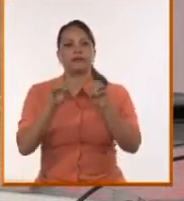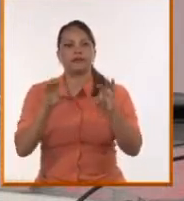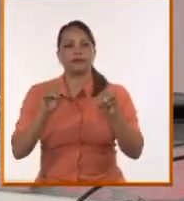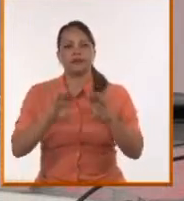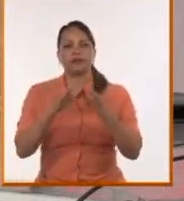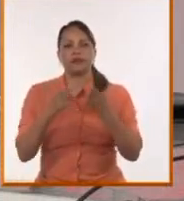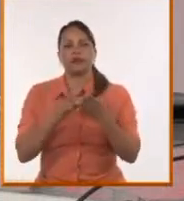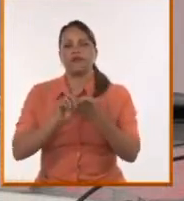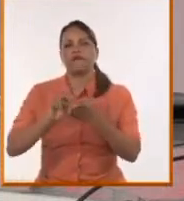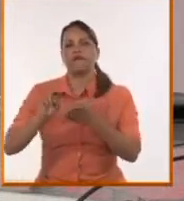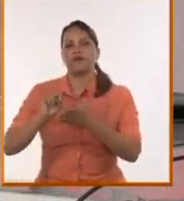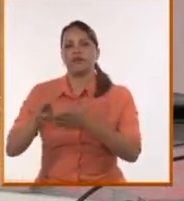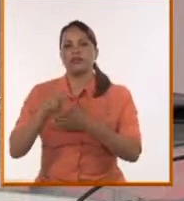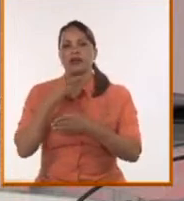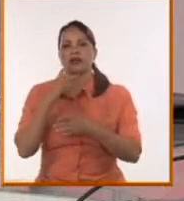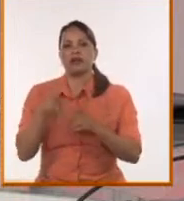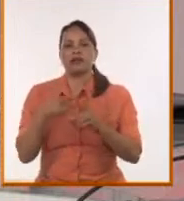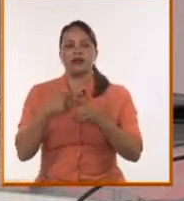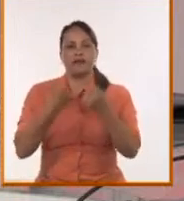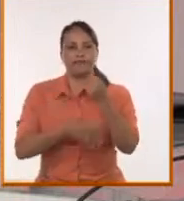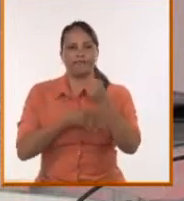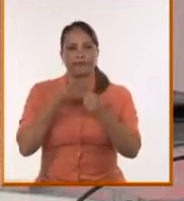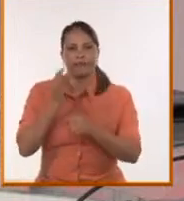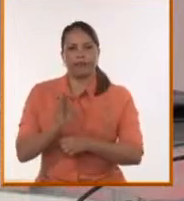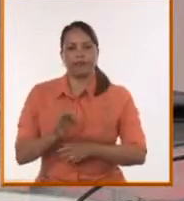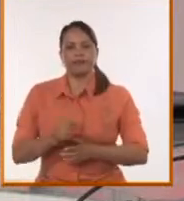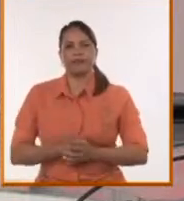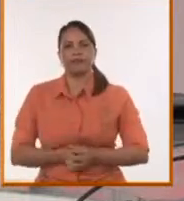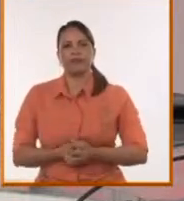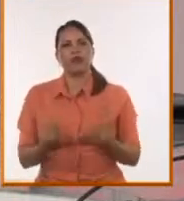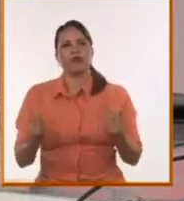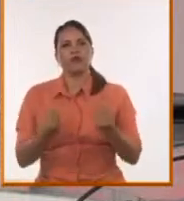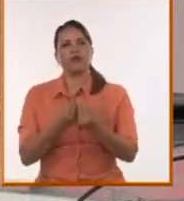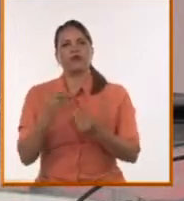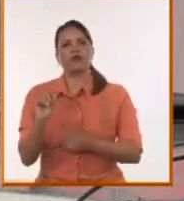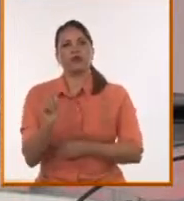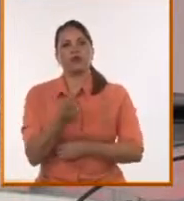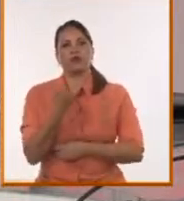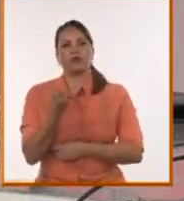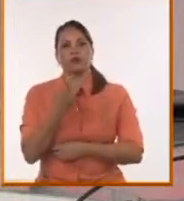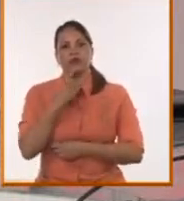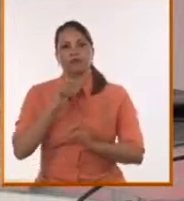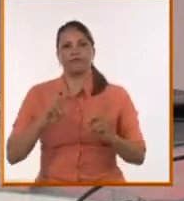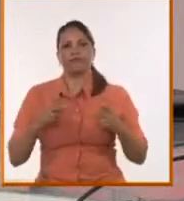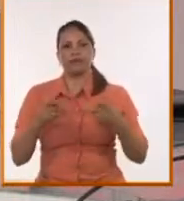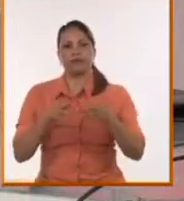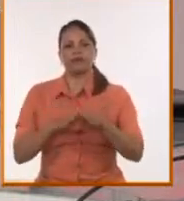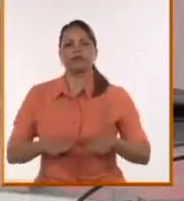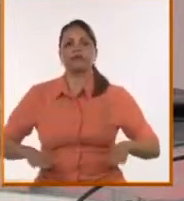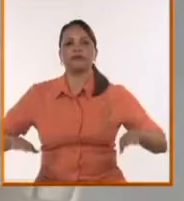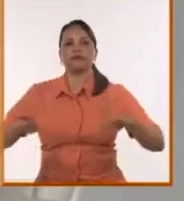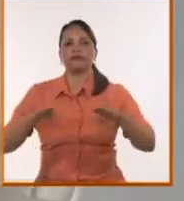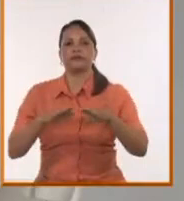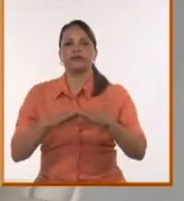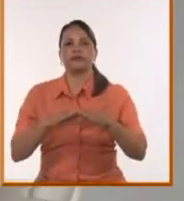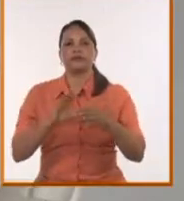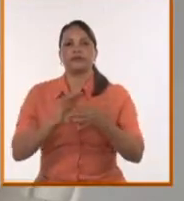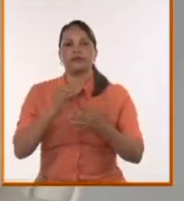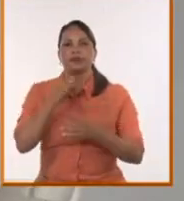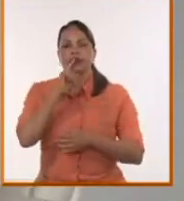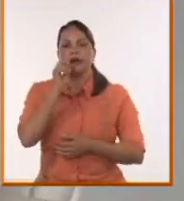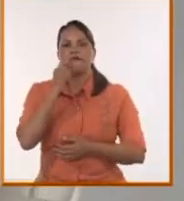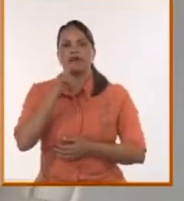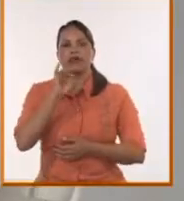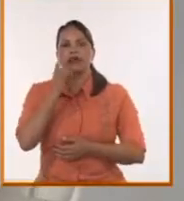mensajes y con nuestras verdades. Tengo el placer de que me vuelvan a acompañar acá en la mesa redonda Gabriela Río de Neira,